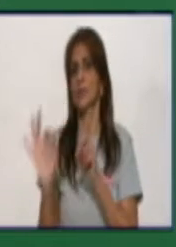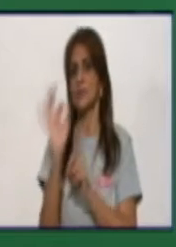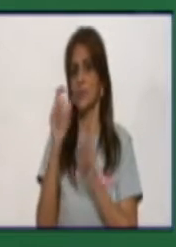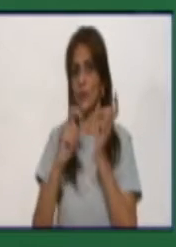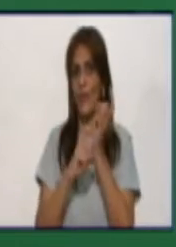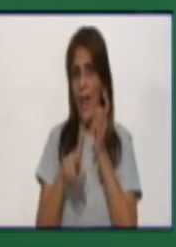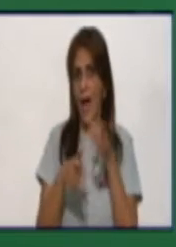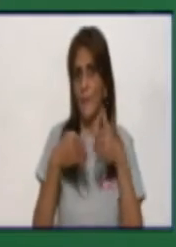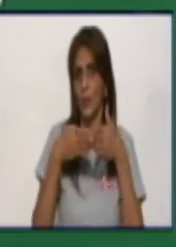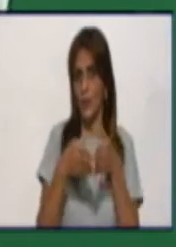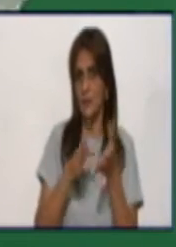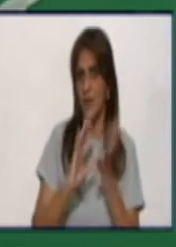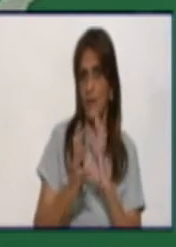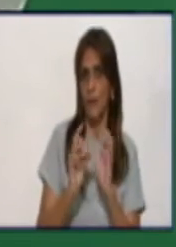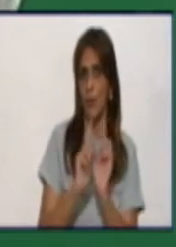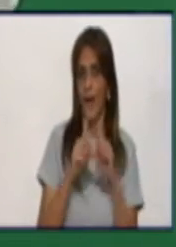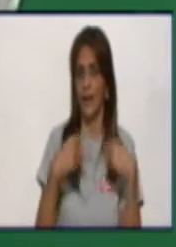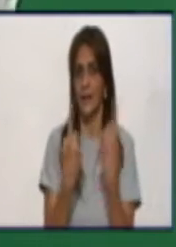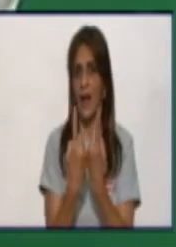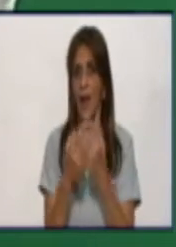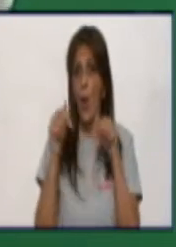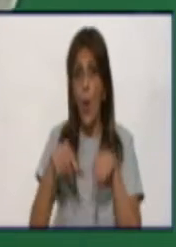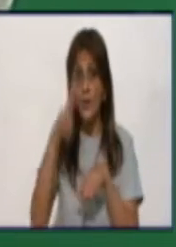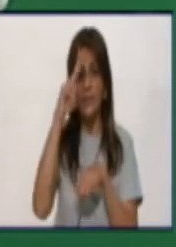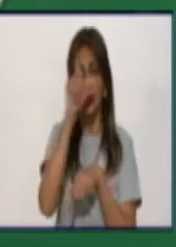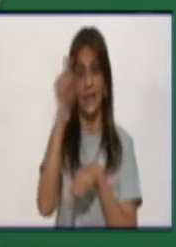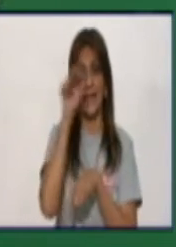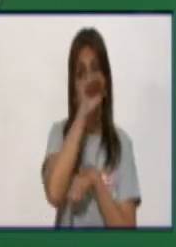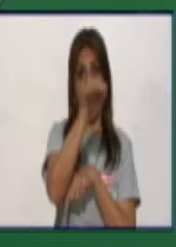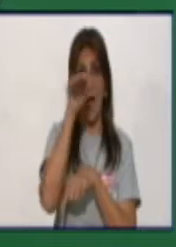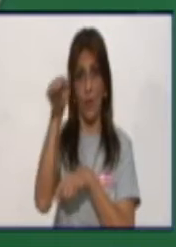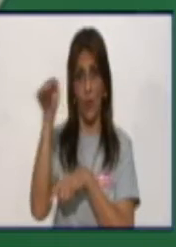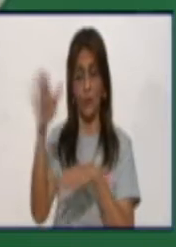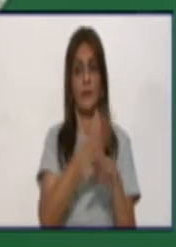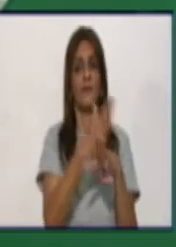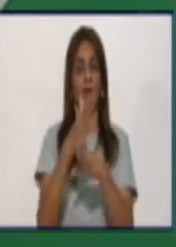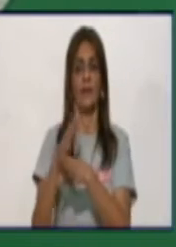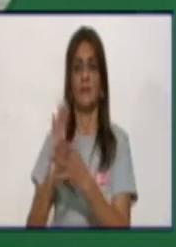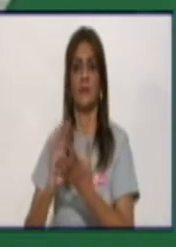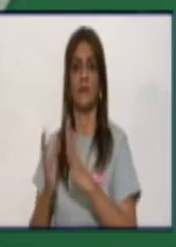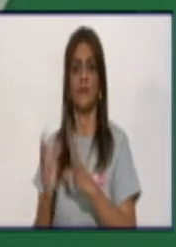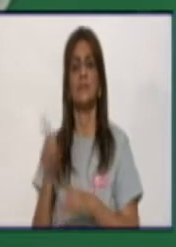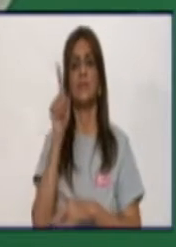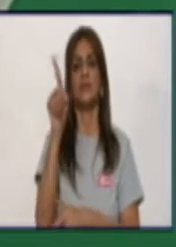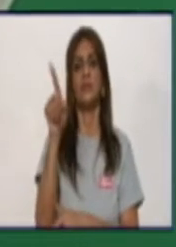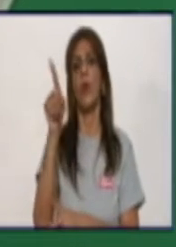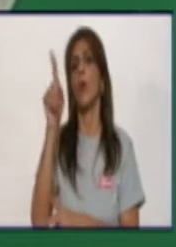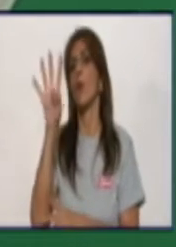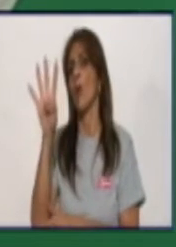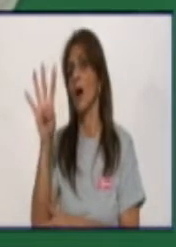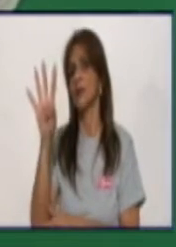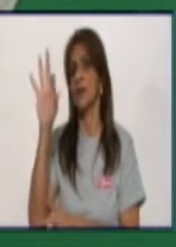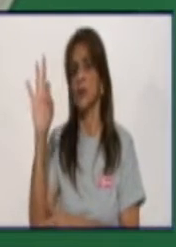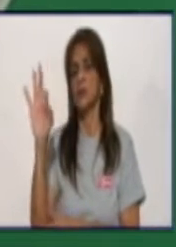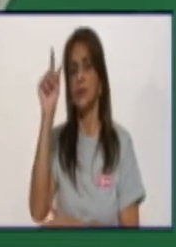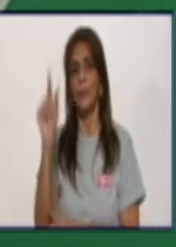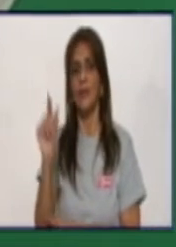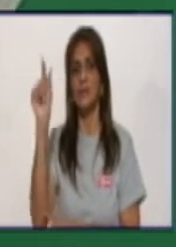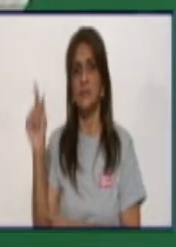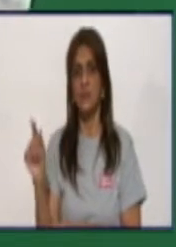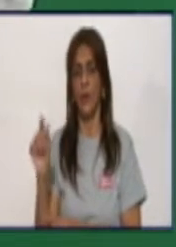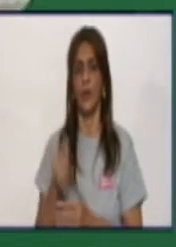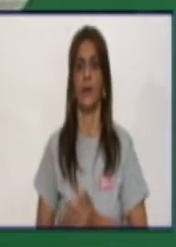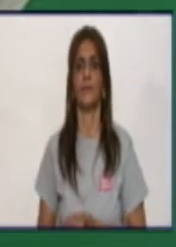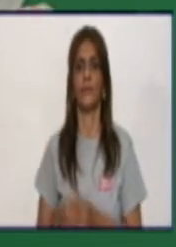Hoy se mantienen ingresados en las diferentes modalidades de la COVID 148 personas, de ellos confirmados activos